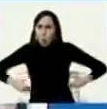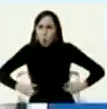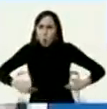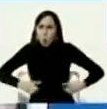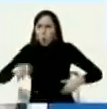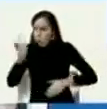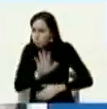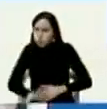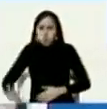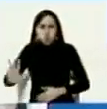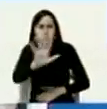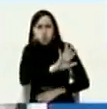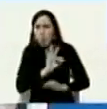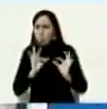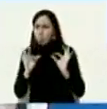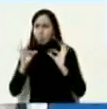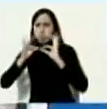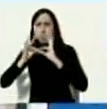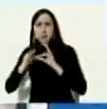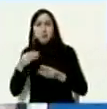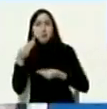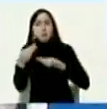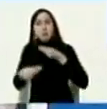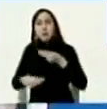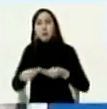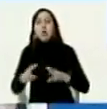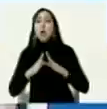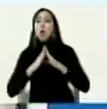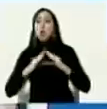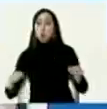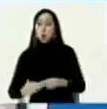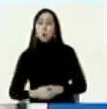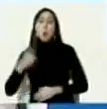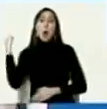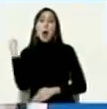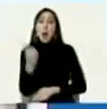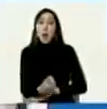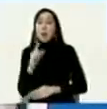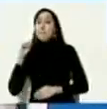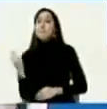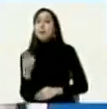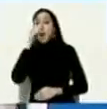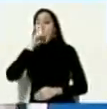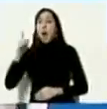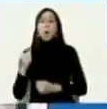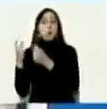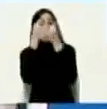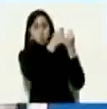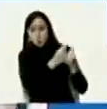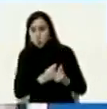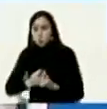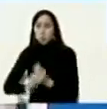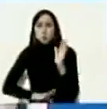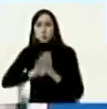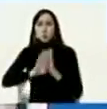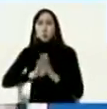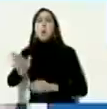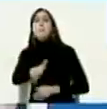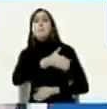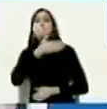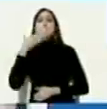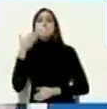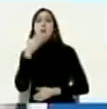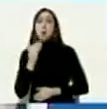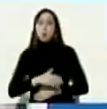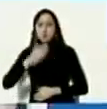consolidar lo que debe ser el primer año de crecimiento económico de esta etapa de